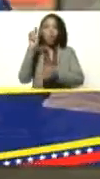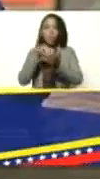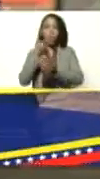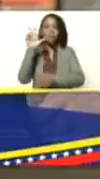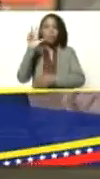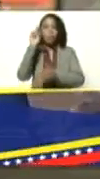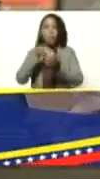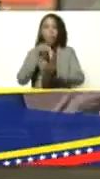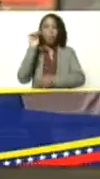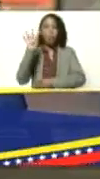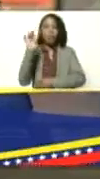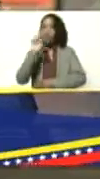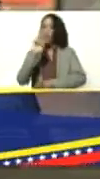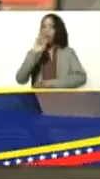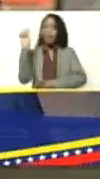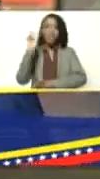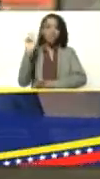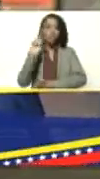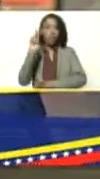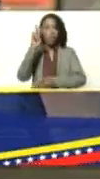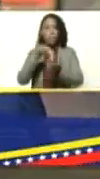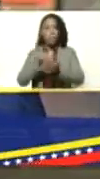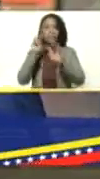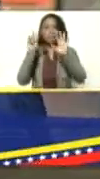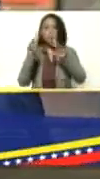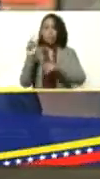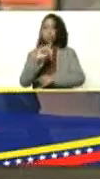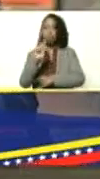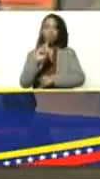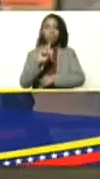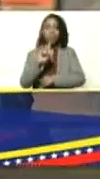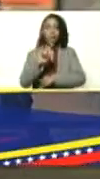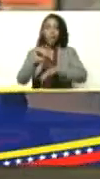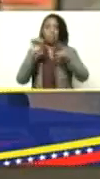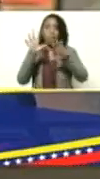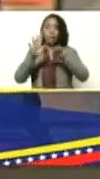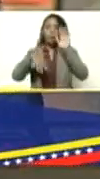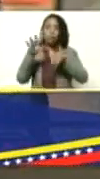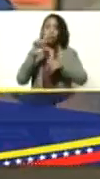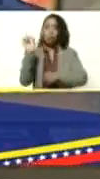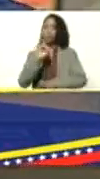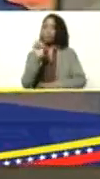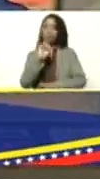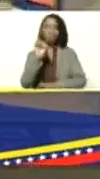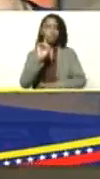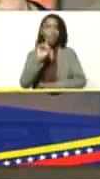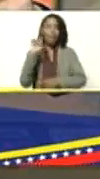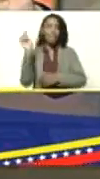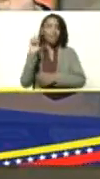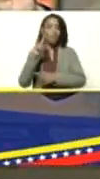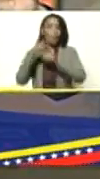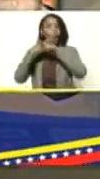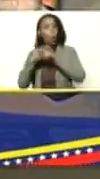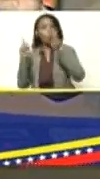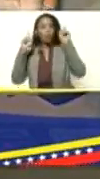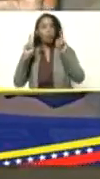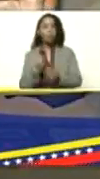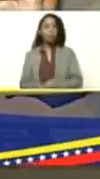2004 no es la Venezuela del 2007 10 14 no Venezuela es otra